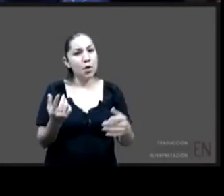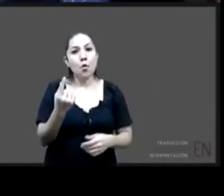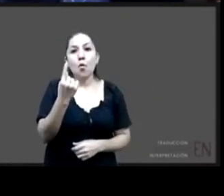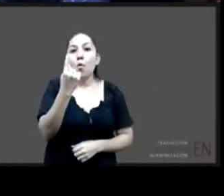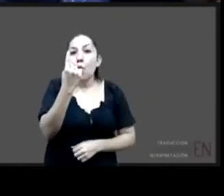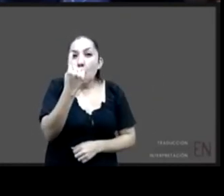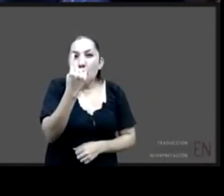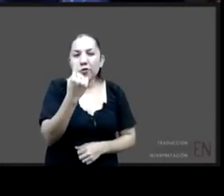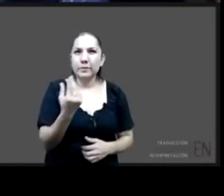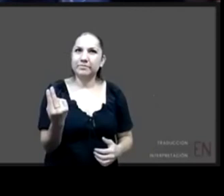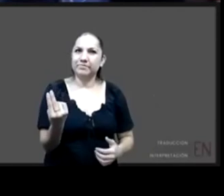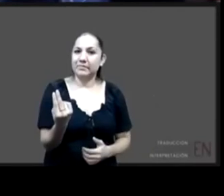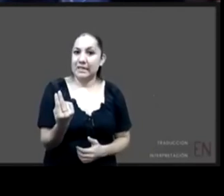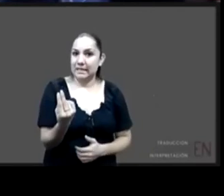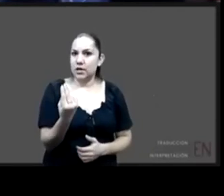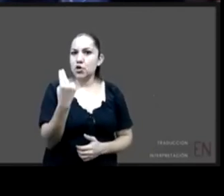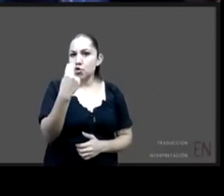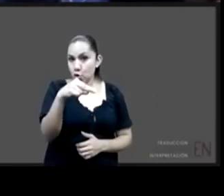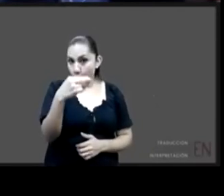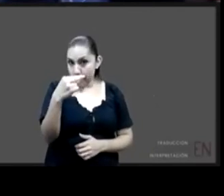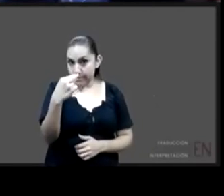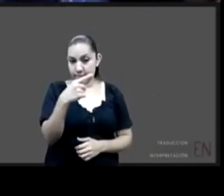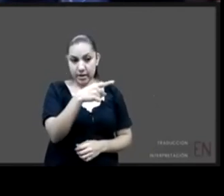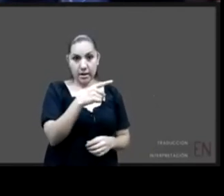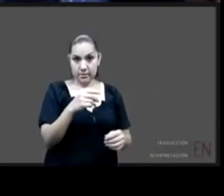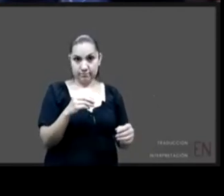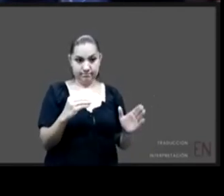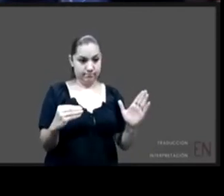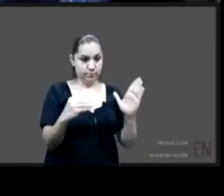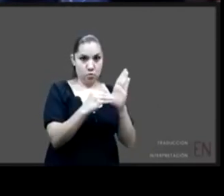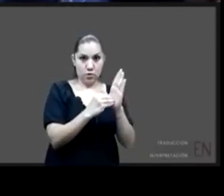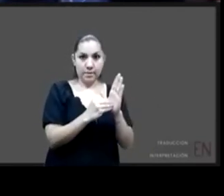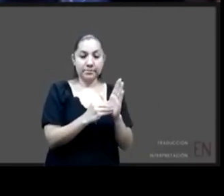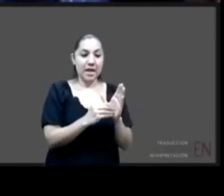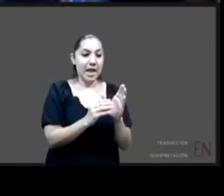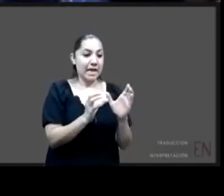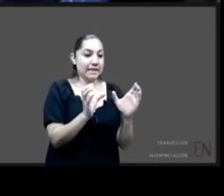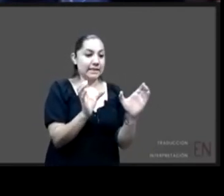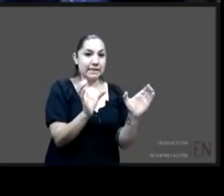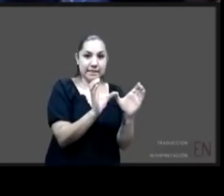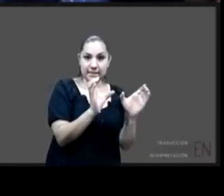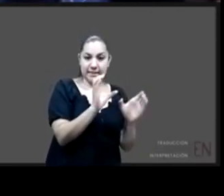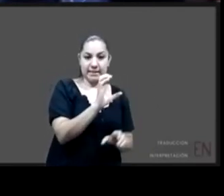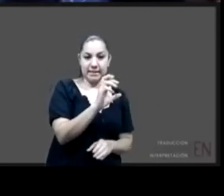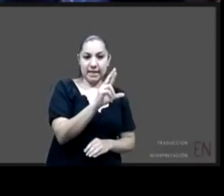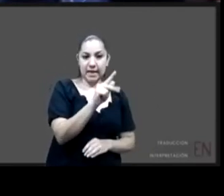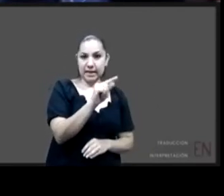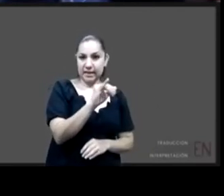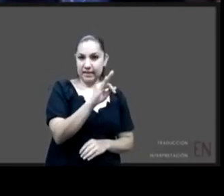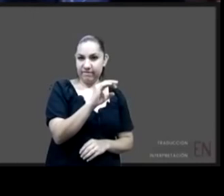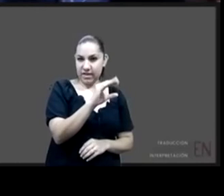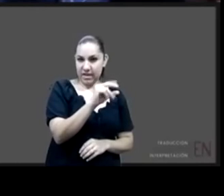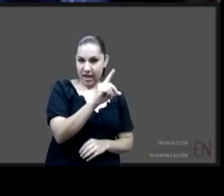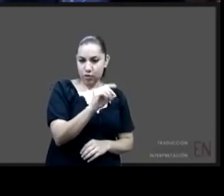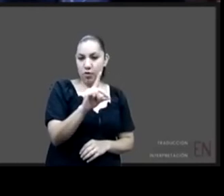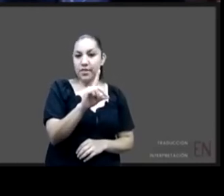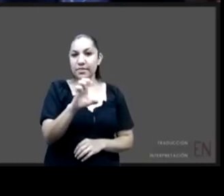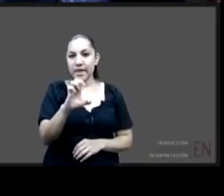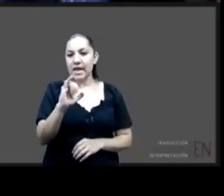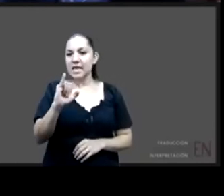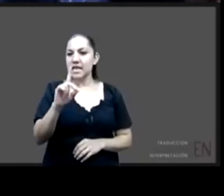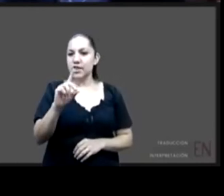de idoneidad que yo sé que es internacional y que tiene su origen su